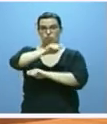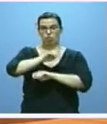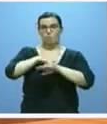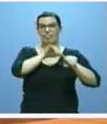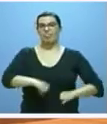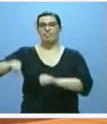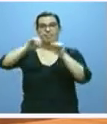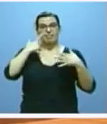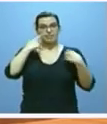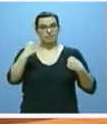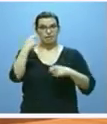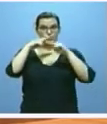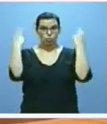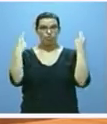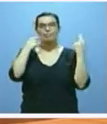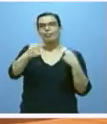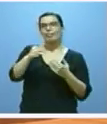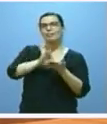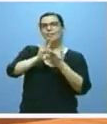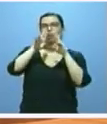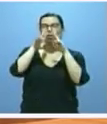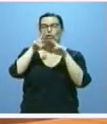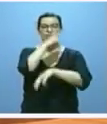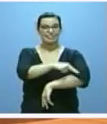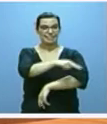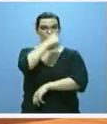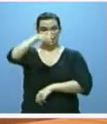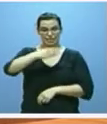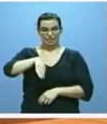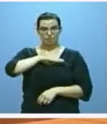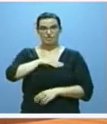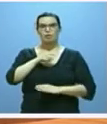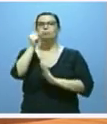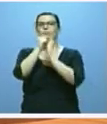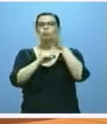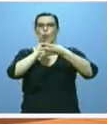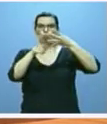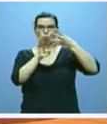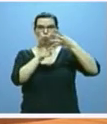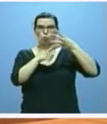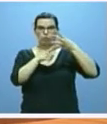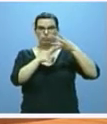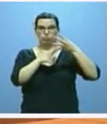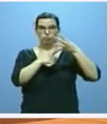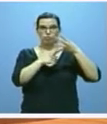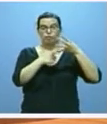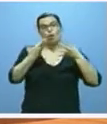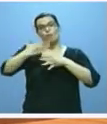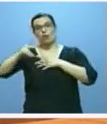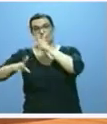Pública valoraba nuestros servicios sanitarios como los cuartos de España, los segundos entre las comunidades no forales,